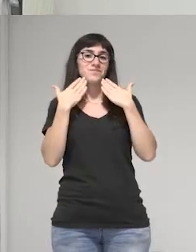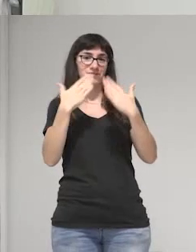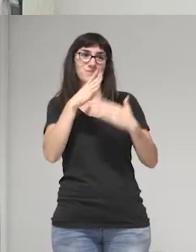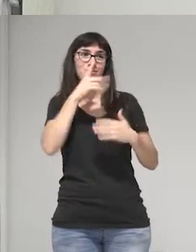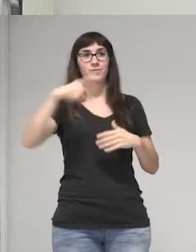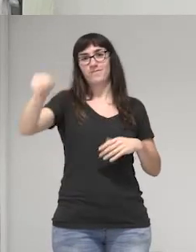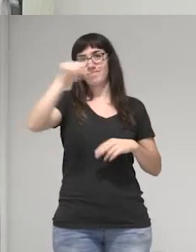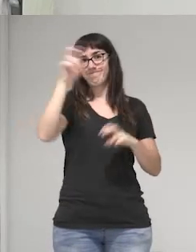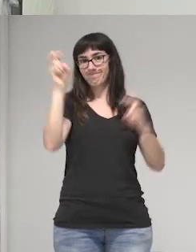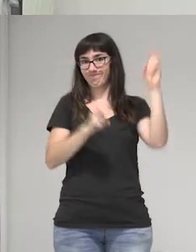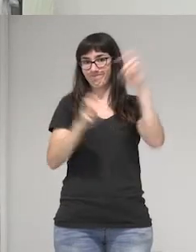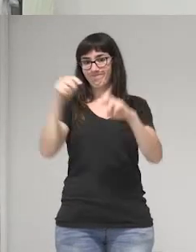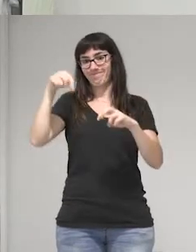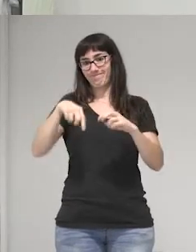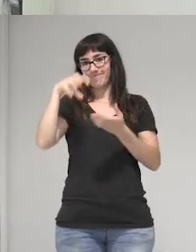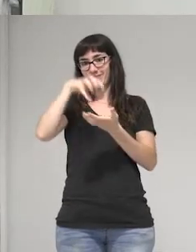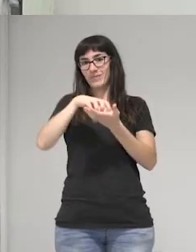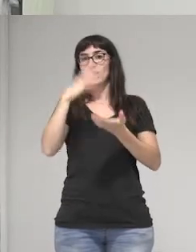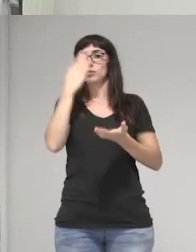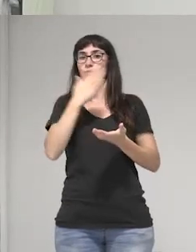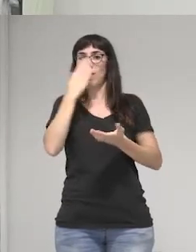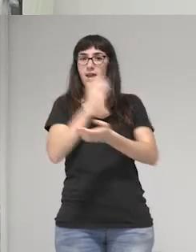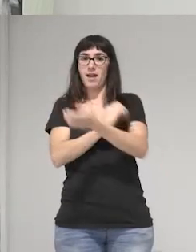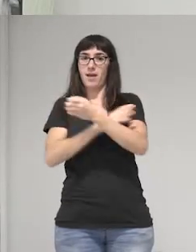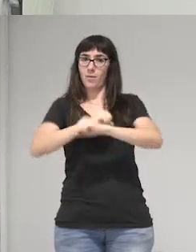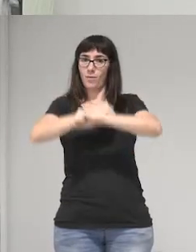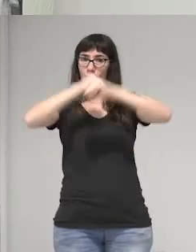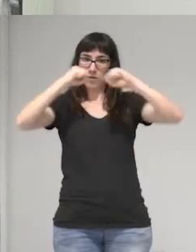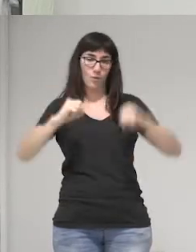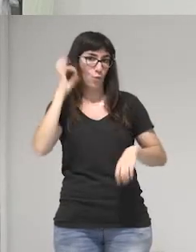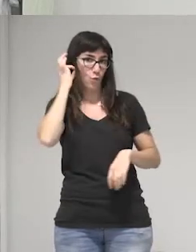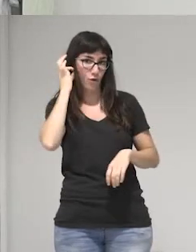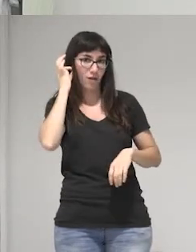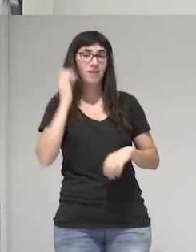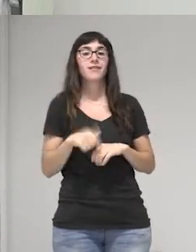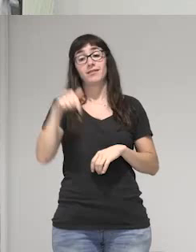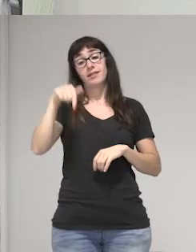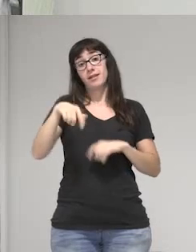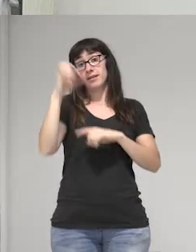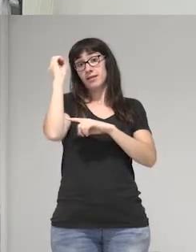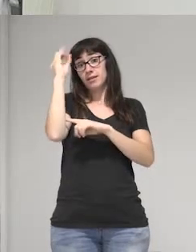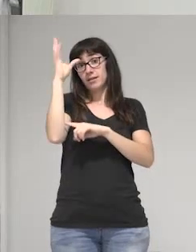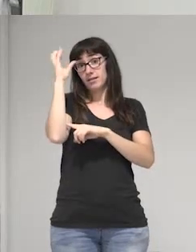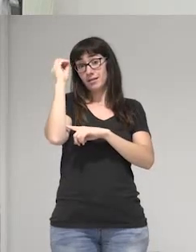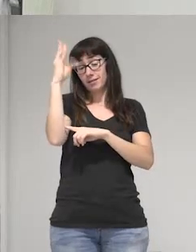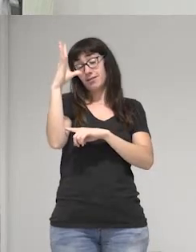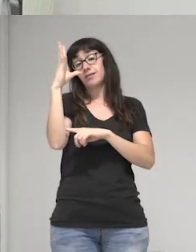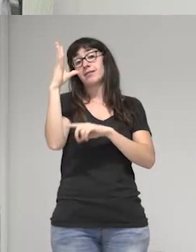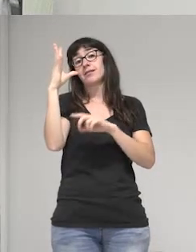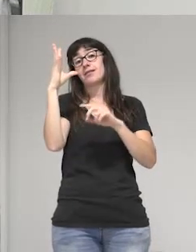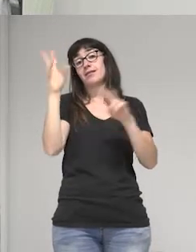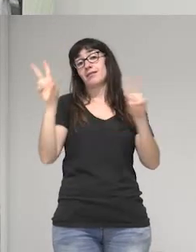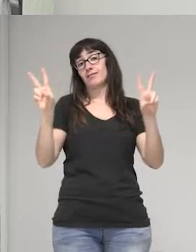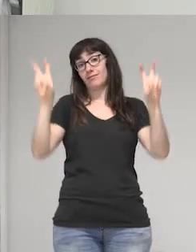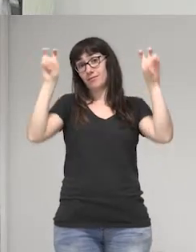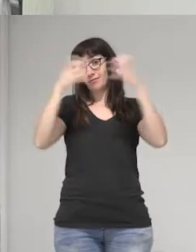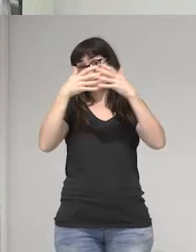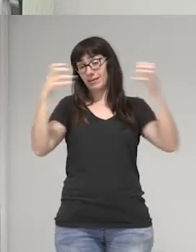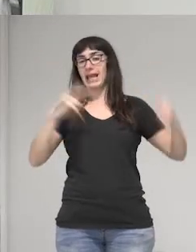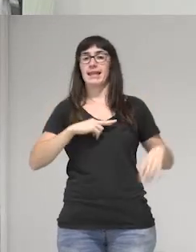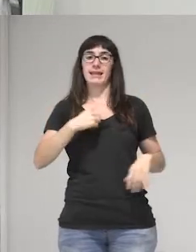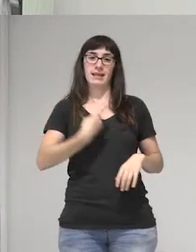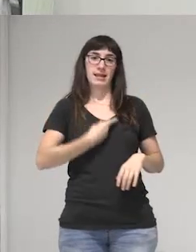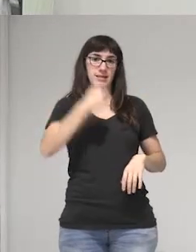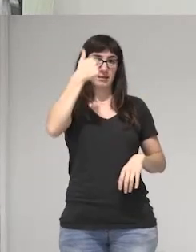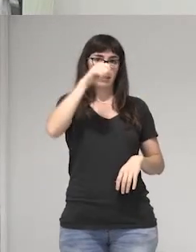acercado hasta la Escuela de Empoderamiento de las Fijas de la Unión Europea a la actividad Conferencia Transgénero